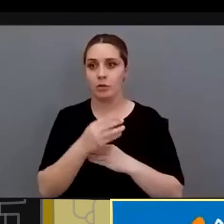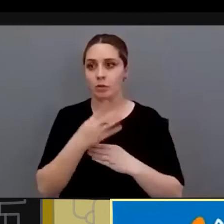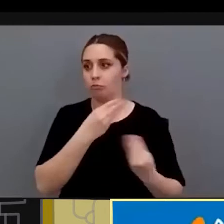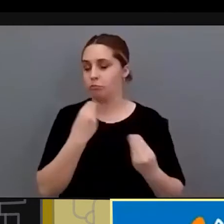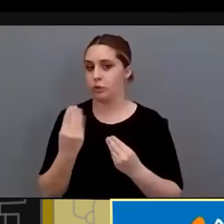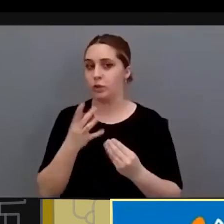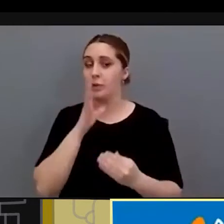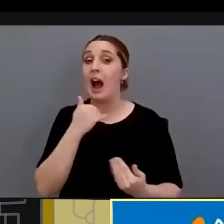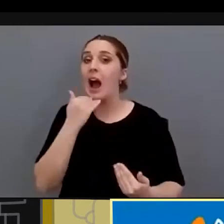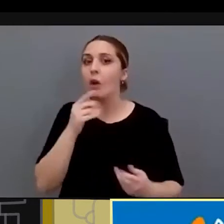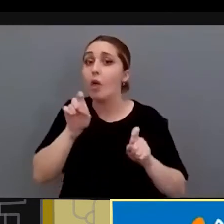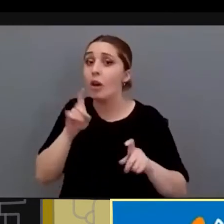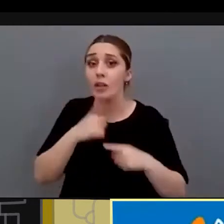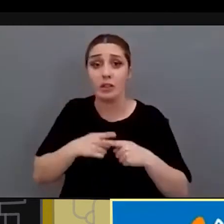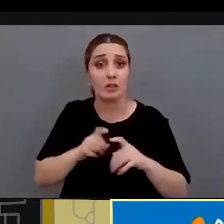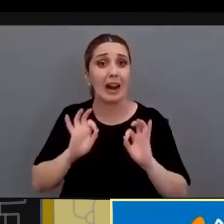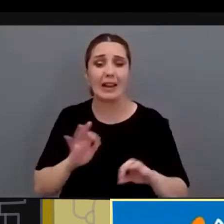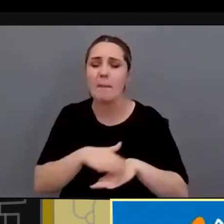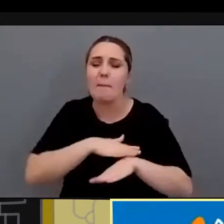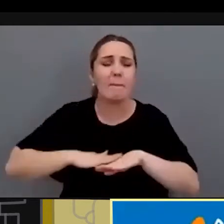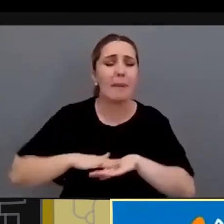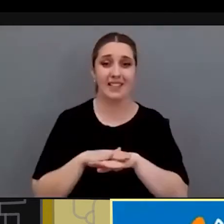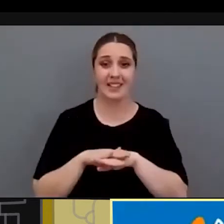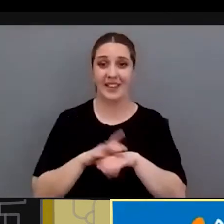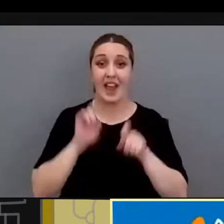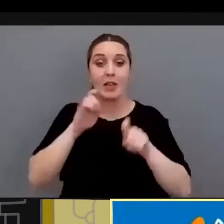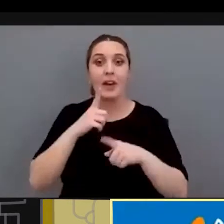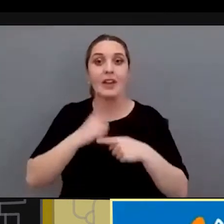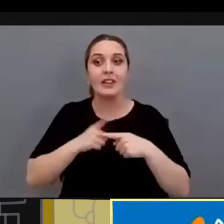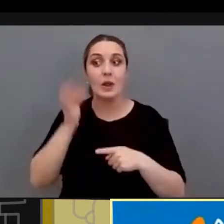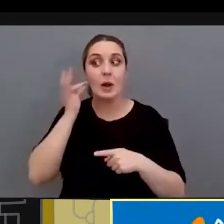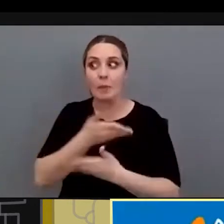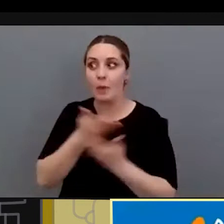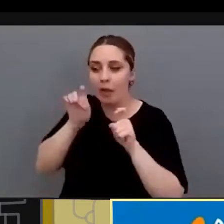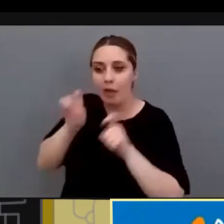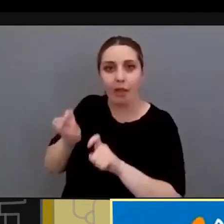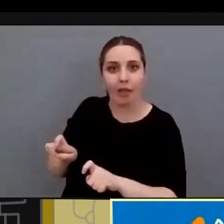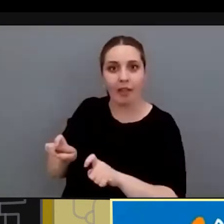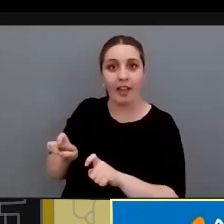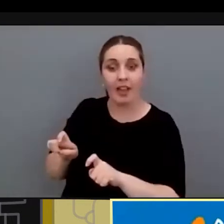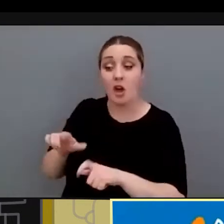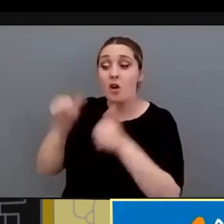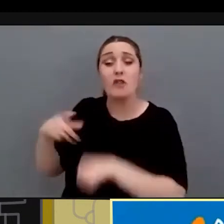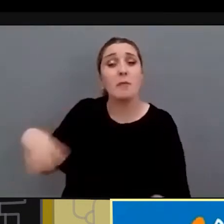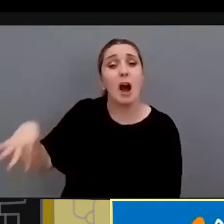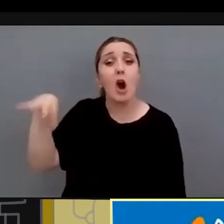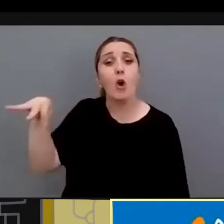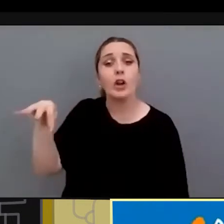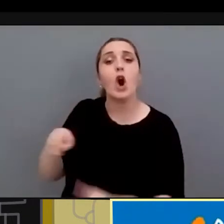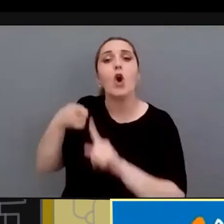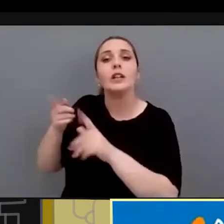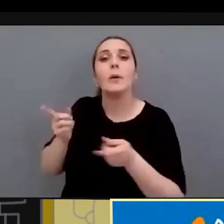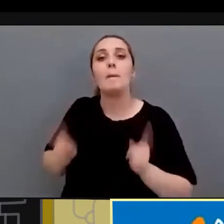es la educación sexual la educación sexual de las mujeres es la única manera de prevenir